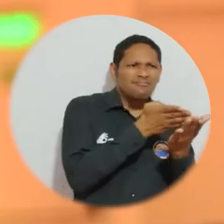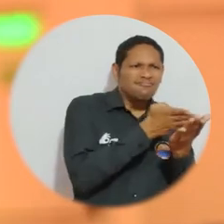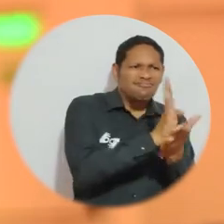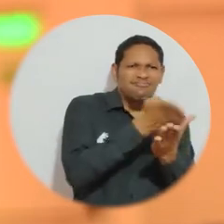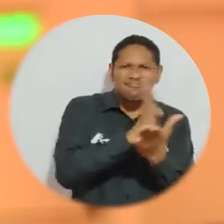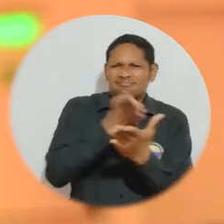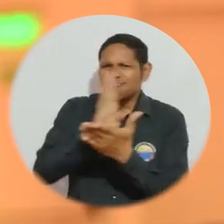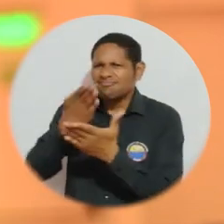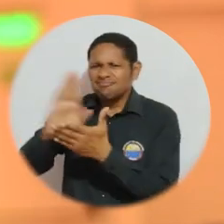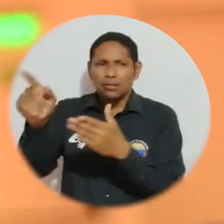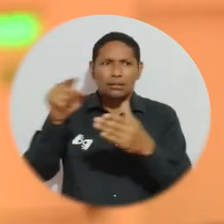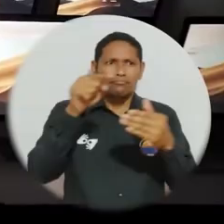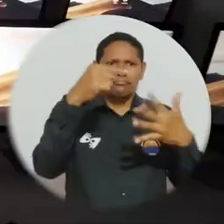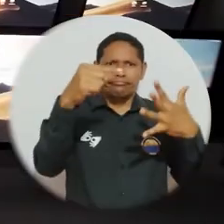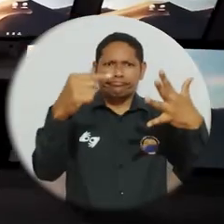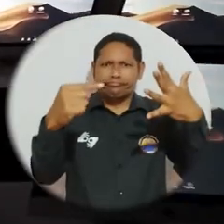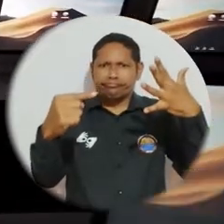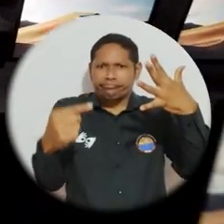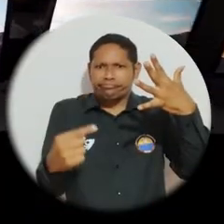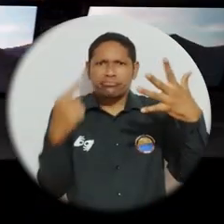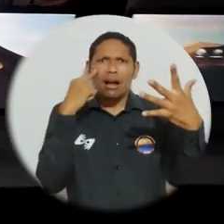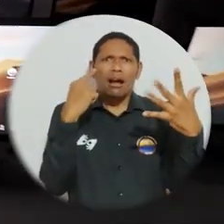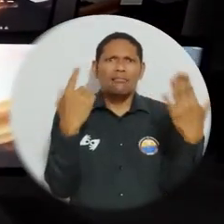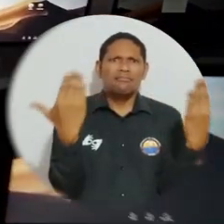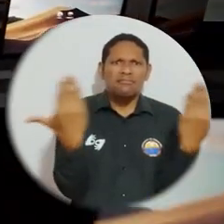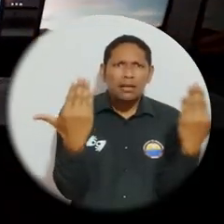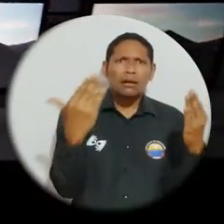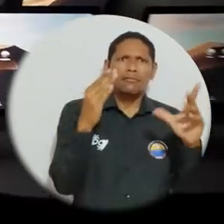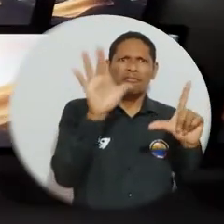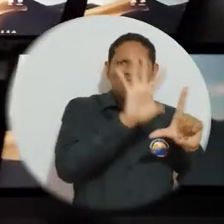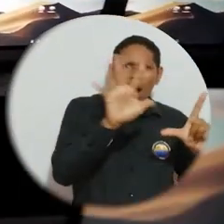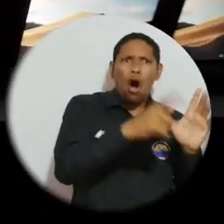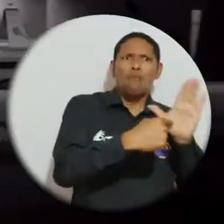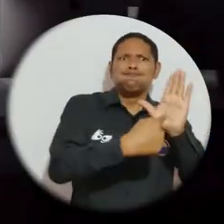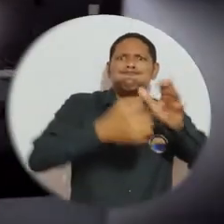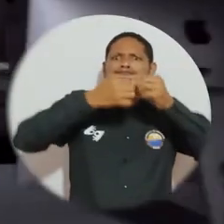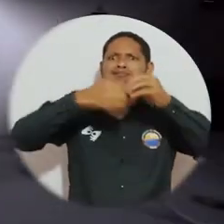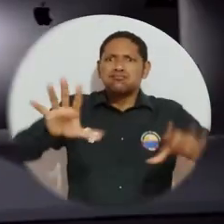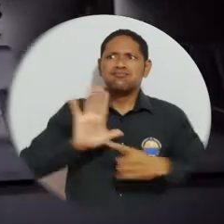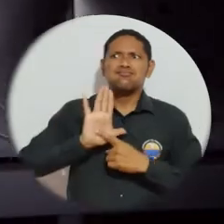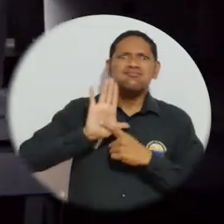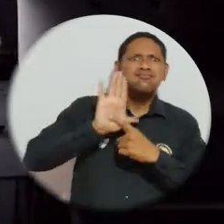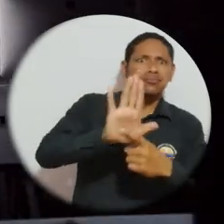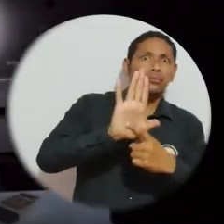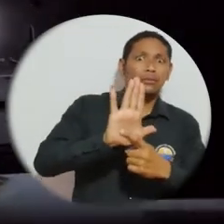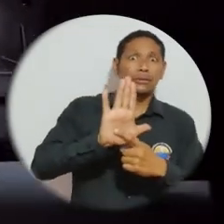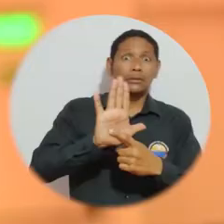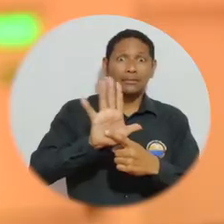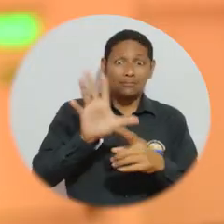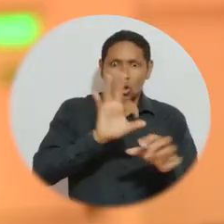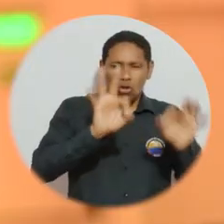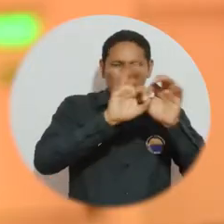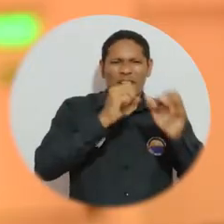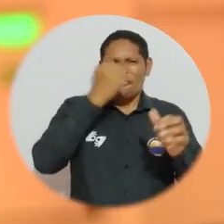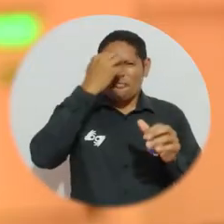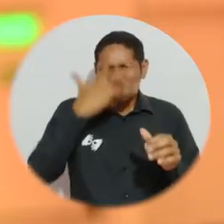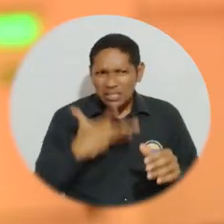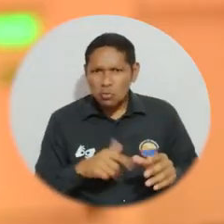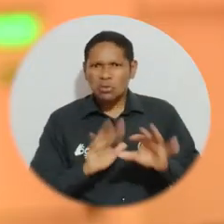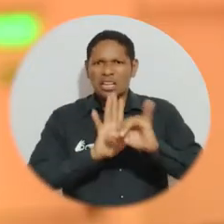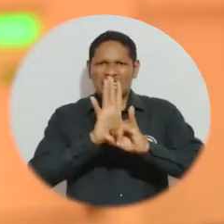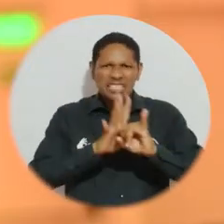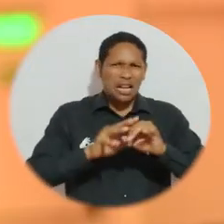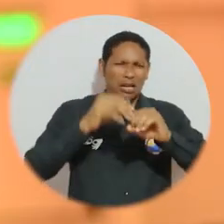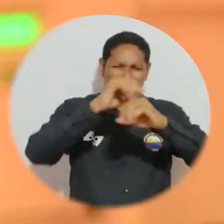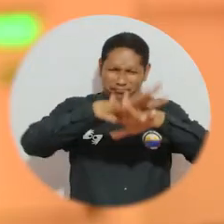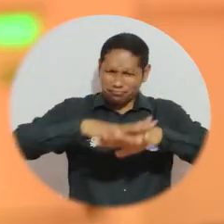carreras y todas las disciplinas ya se están proyectando a nivel audiovisual. Saber llevar a todas las pantallas, sobre todo a las redes sociales,